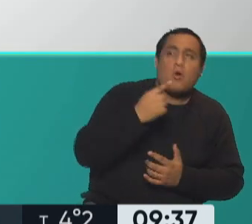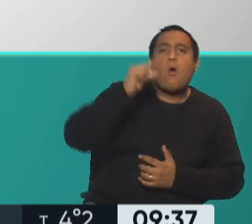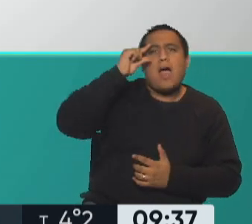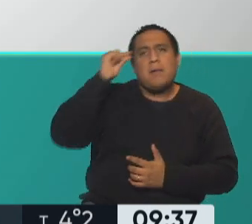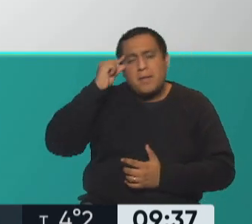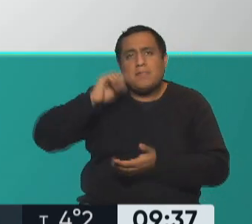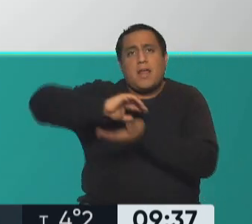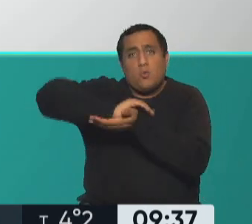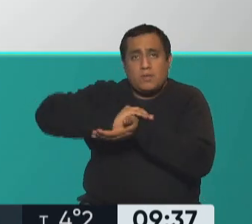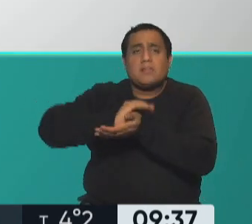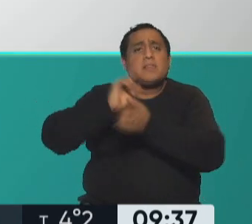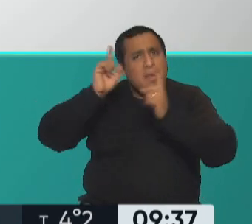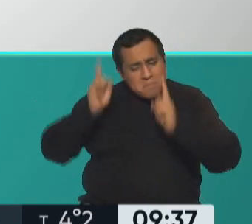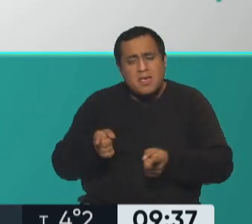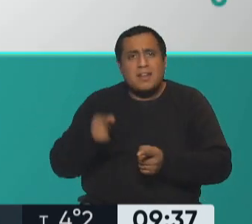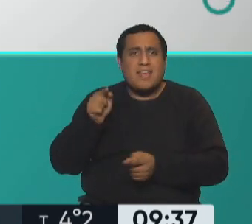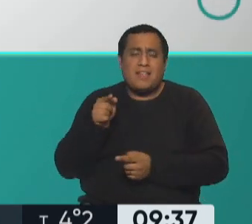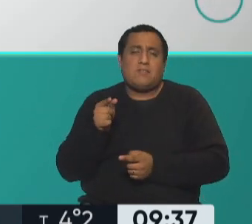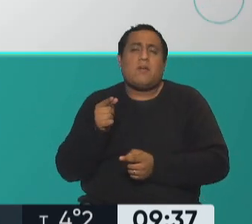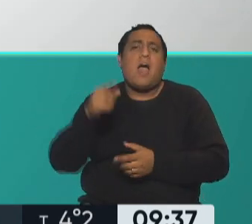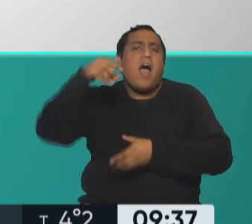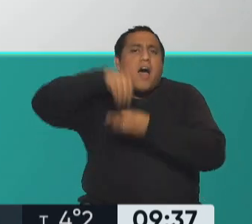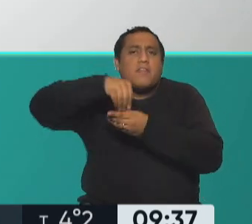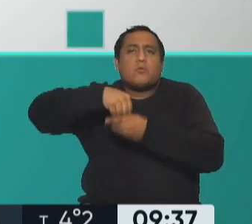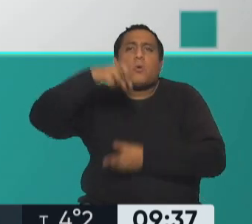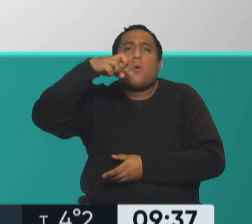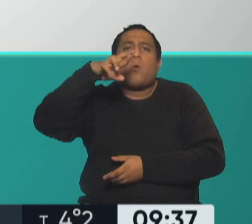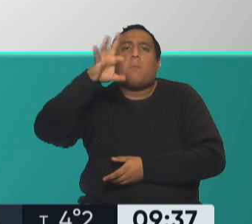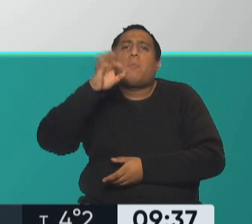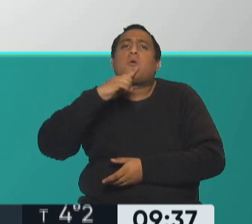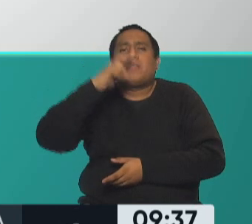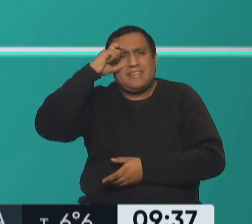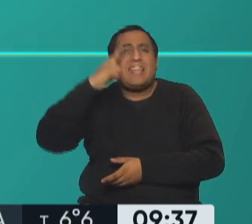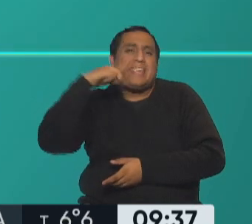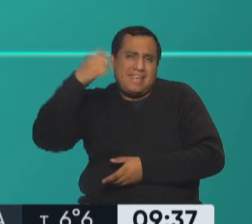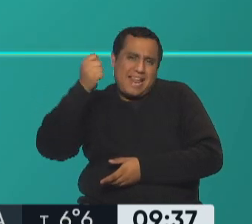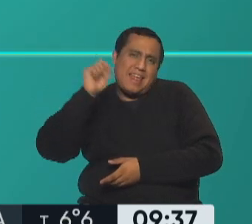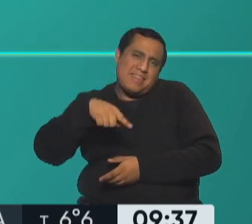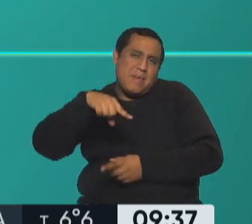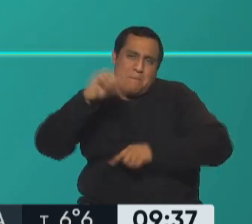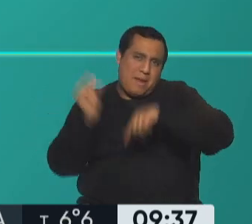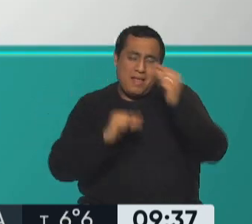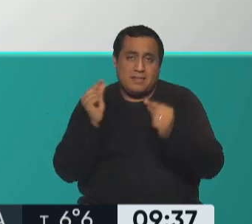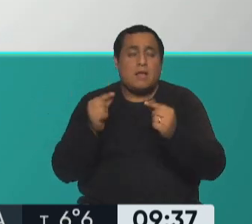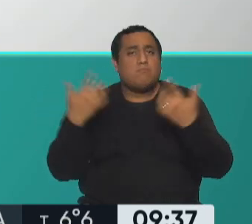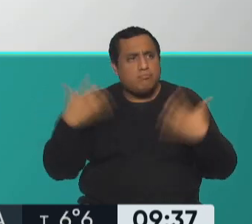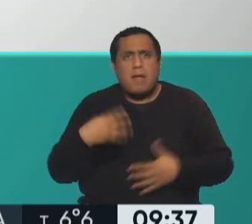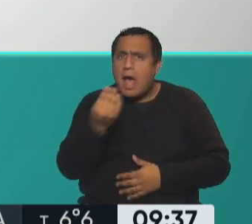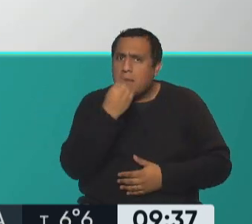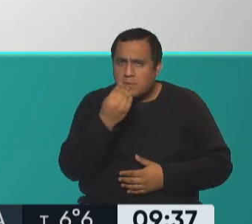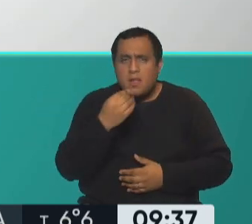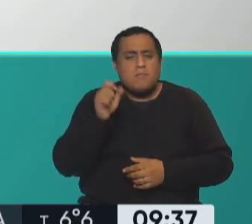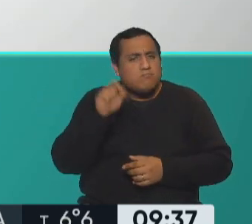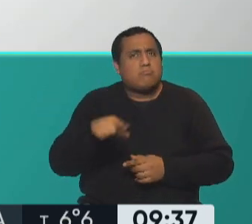nueces, también se encuentran dentro del grupo de proteínas vegetales. Entonces, recuerden, una alimentación integral basada en